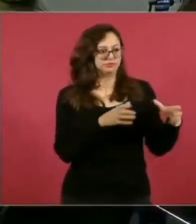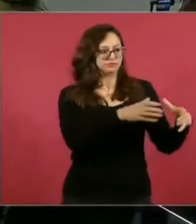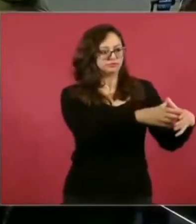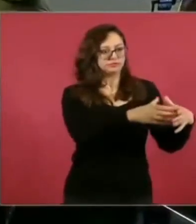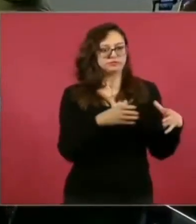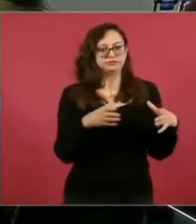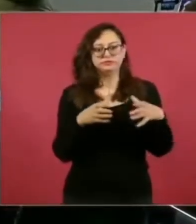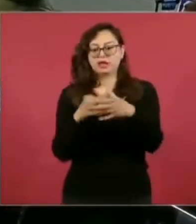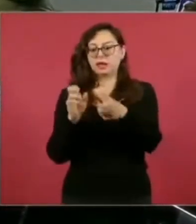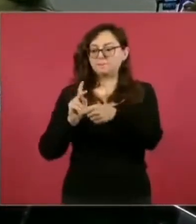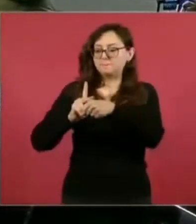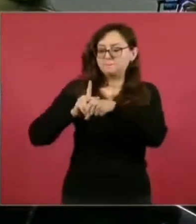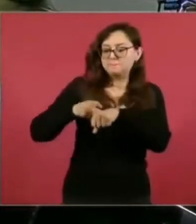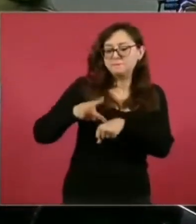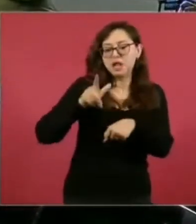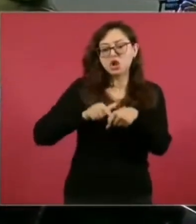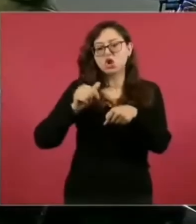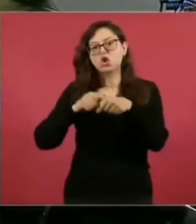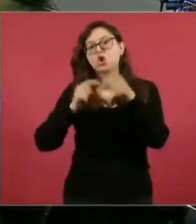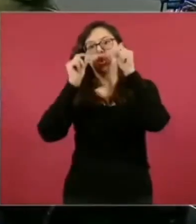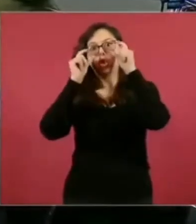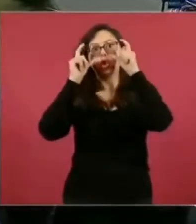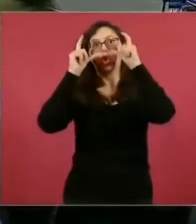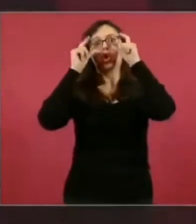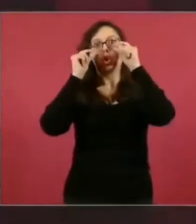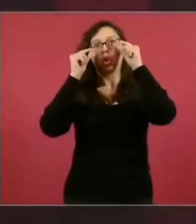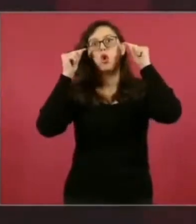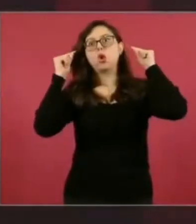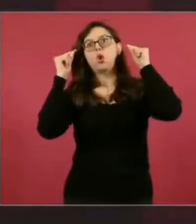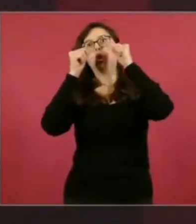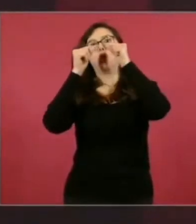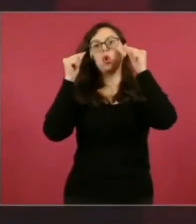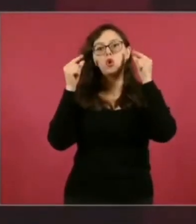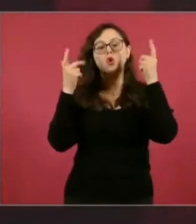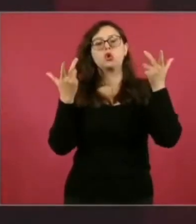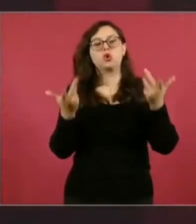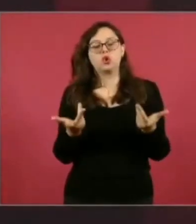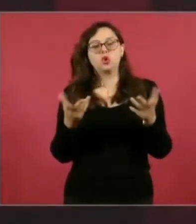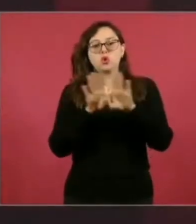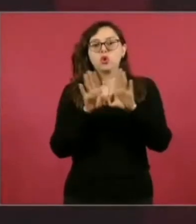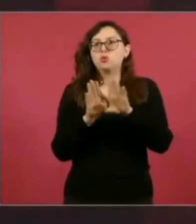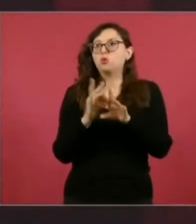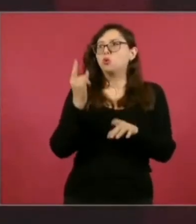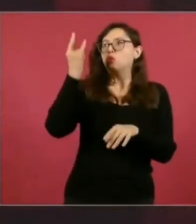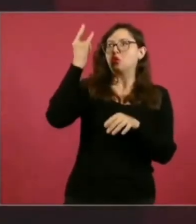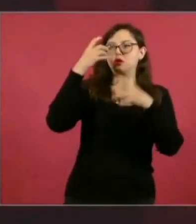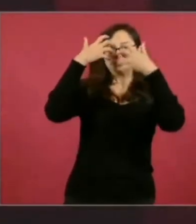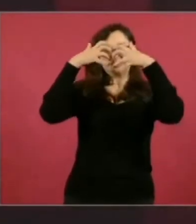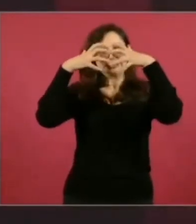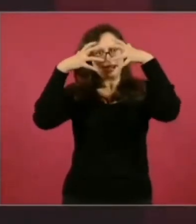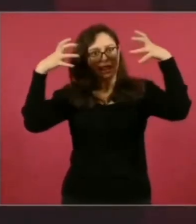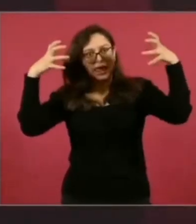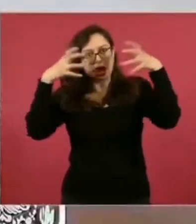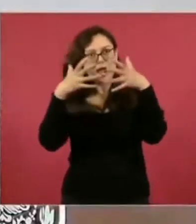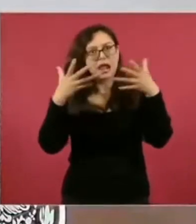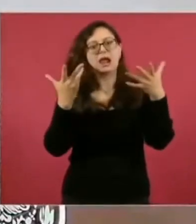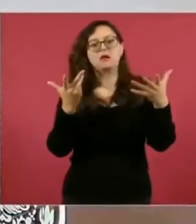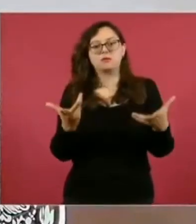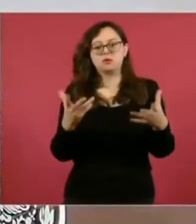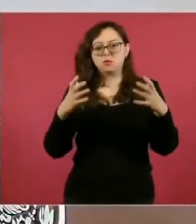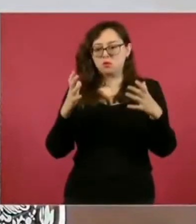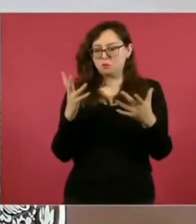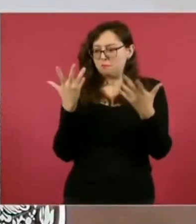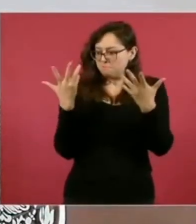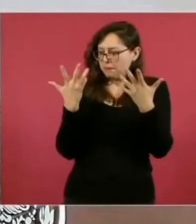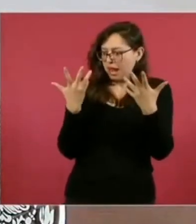por su color de piel, tamaño de ojos, de los homóplatos, del crecimiento cerebral, de su altura, de sus movimientos